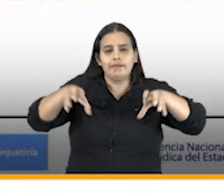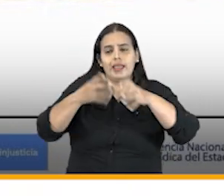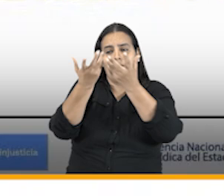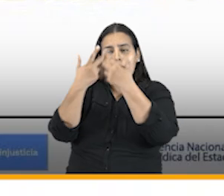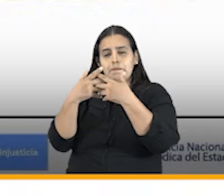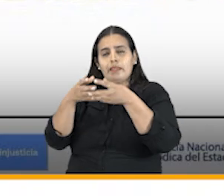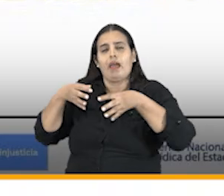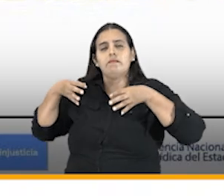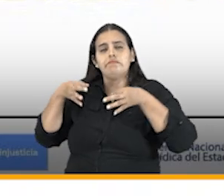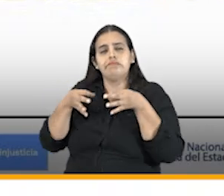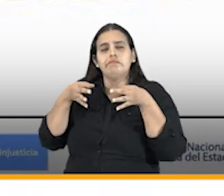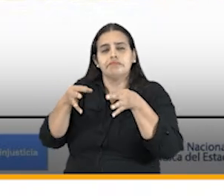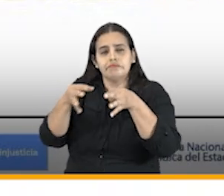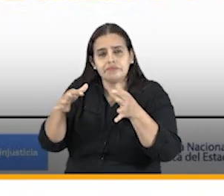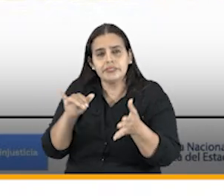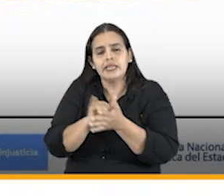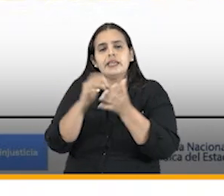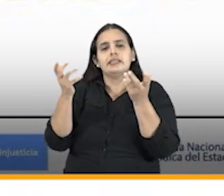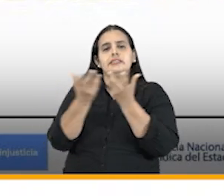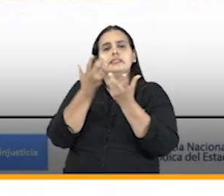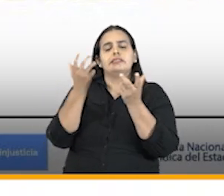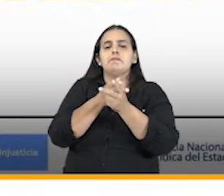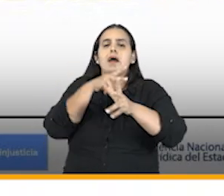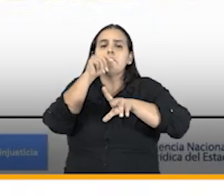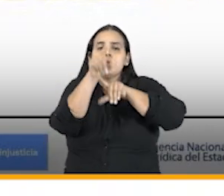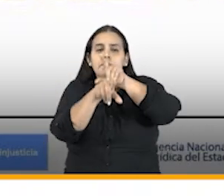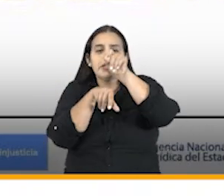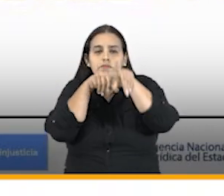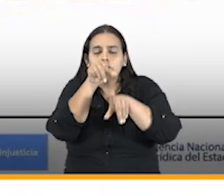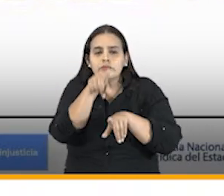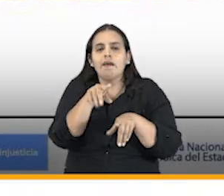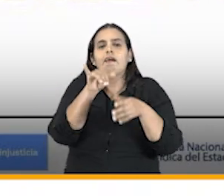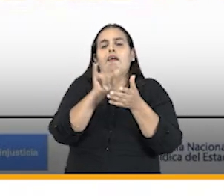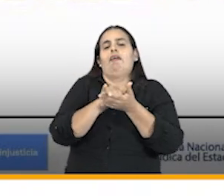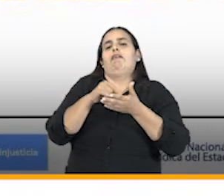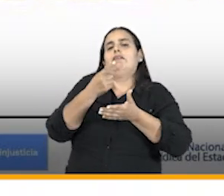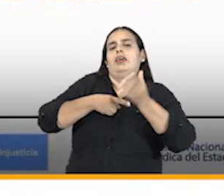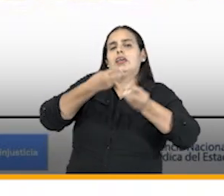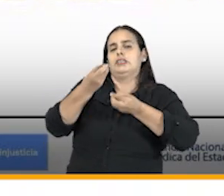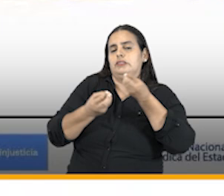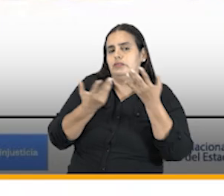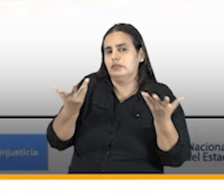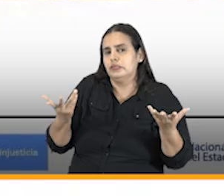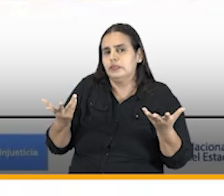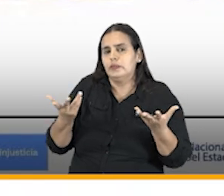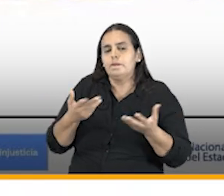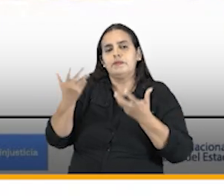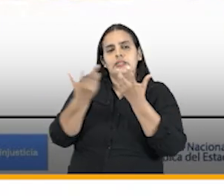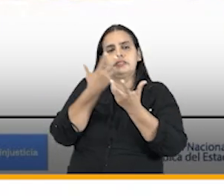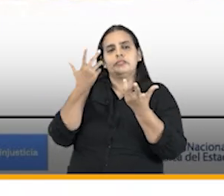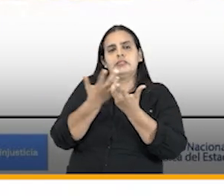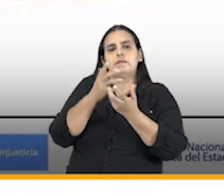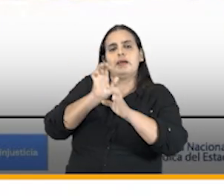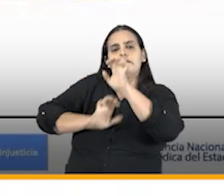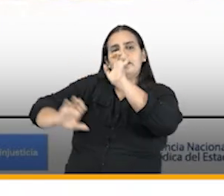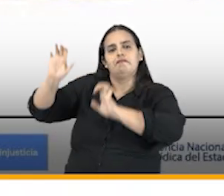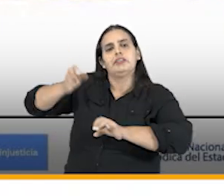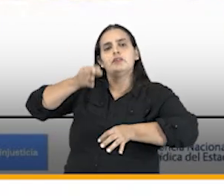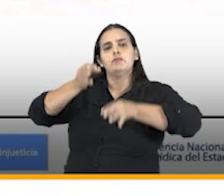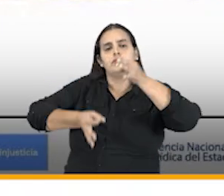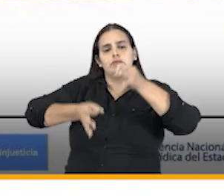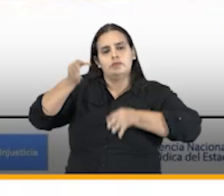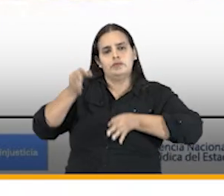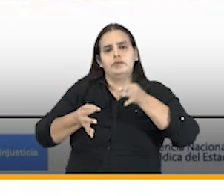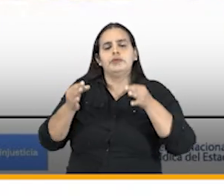entidades que tienen sistemas de consulta y que son del sistema de defensa jurídico